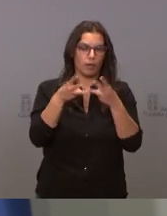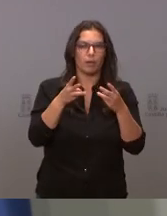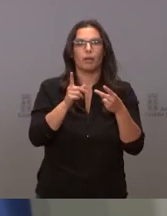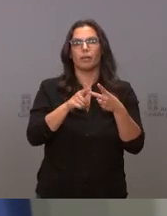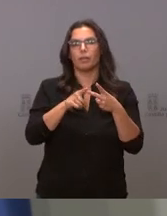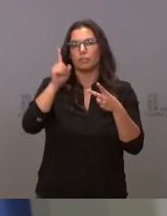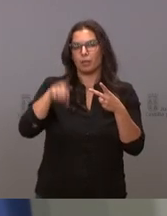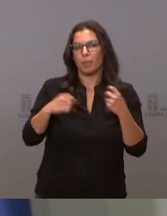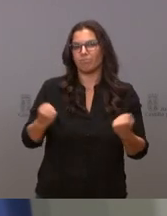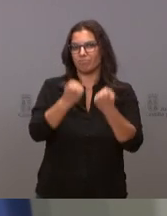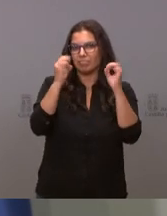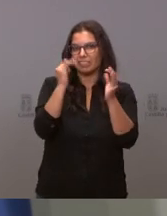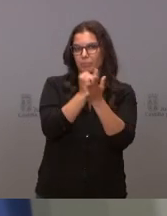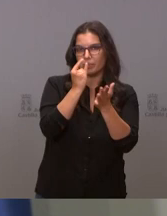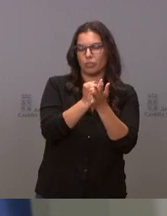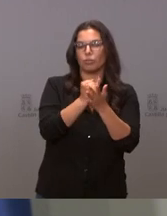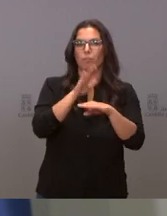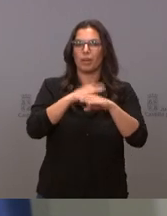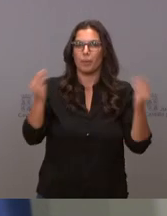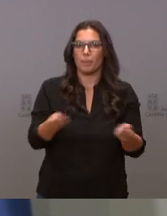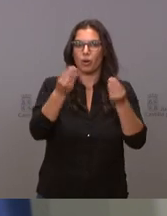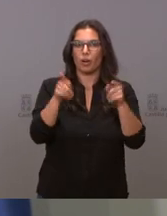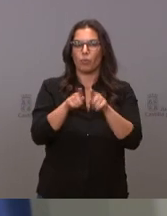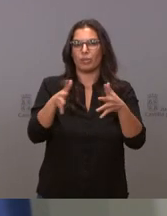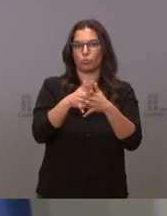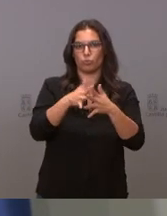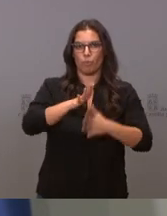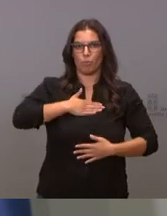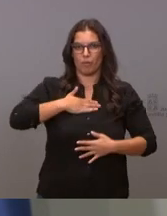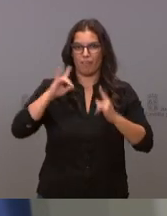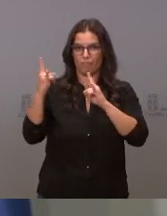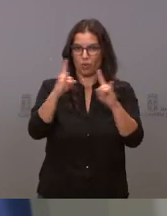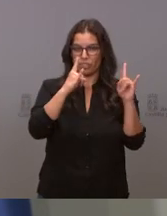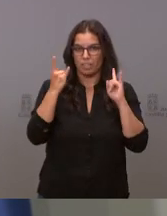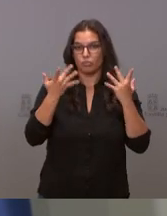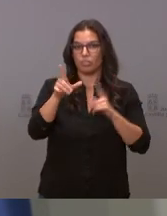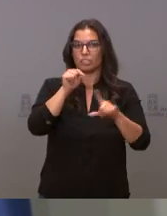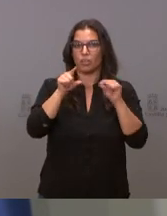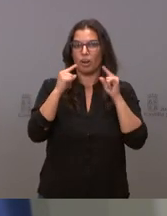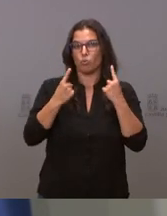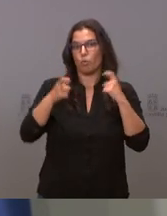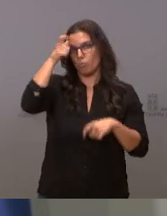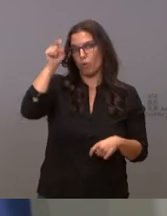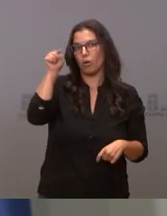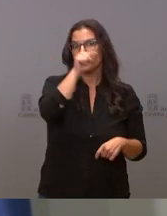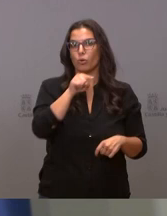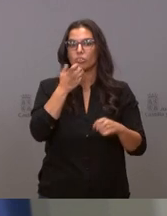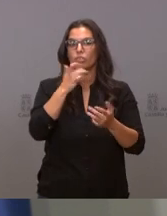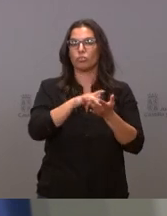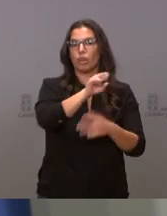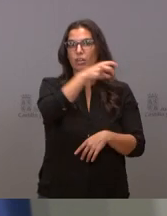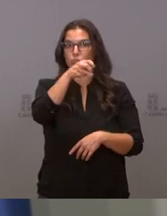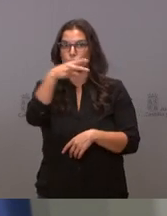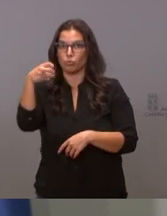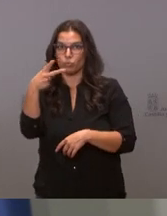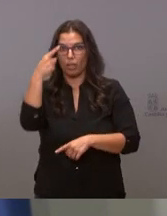dirigir a la mejora, como he dicho, de esta estructura de propiedad forestal, para lo cual se van a seleccionar municipios con los